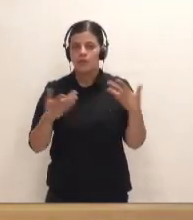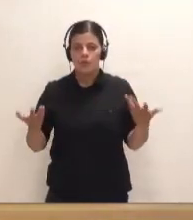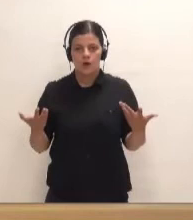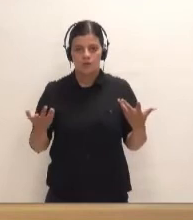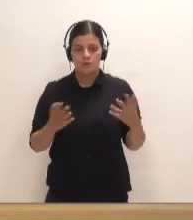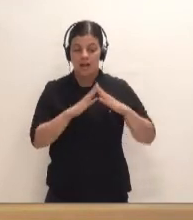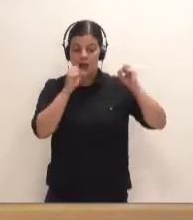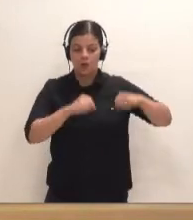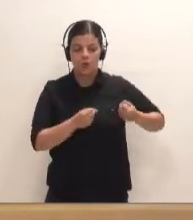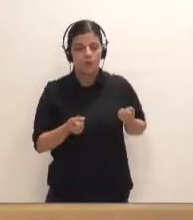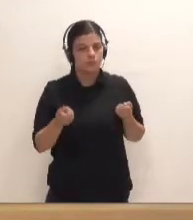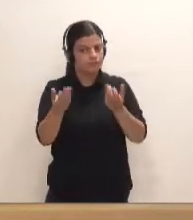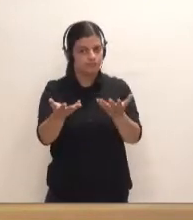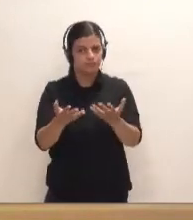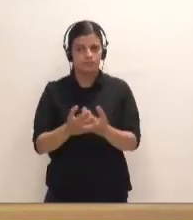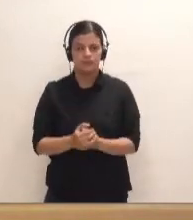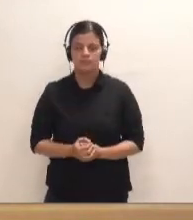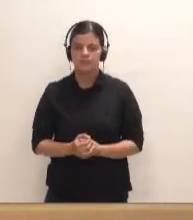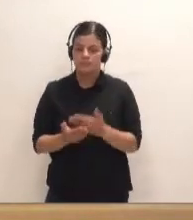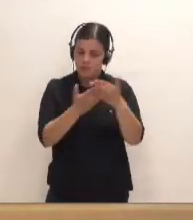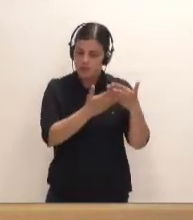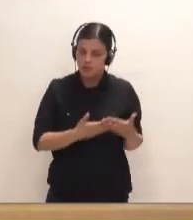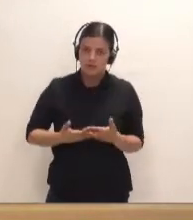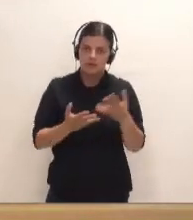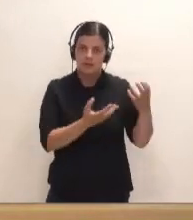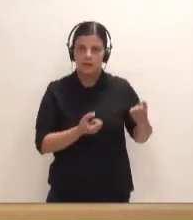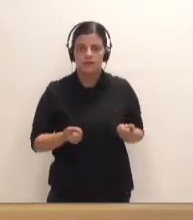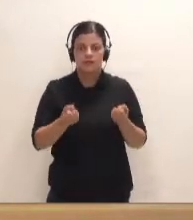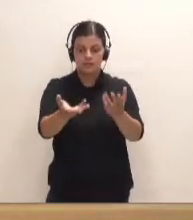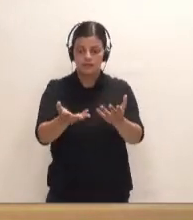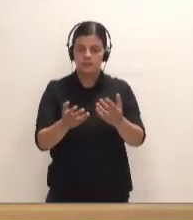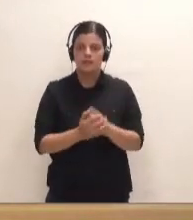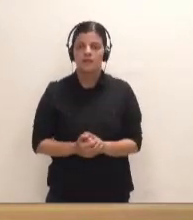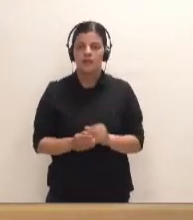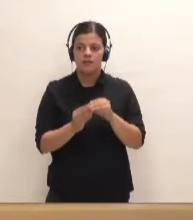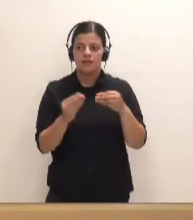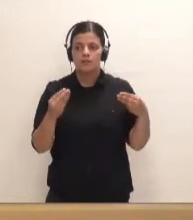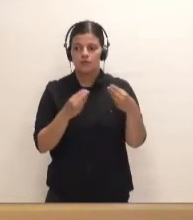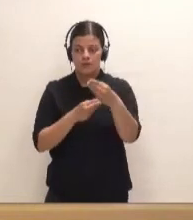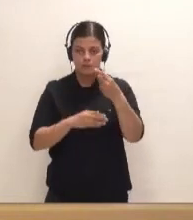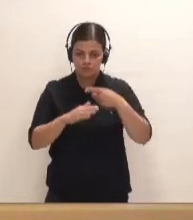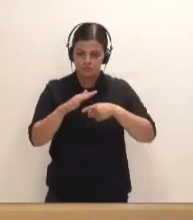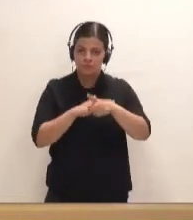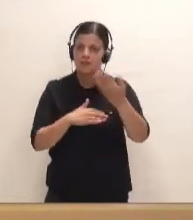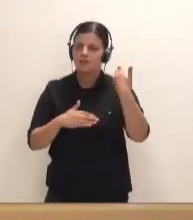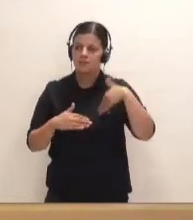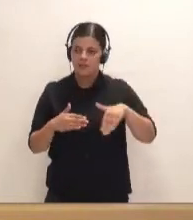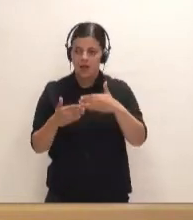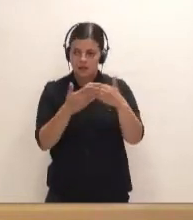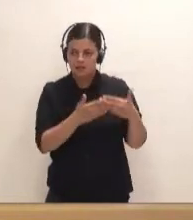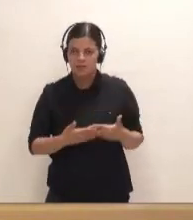este acuerdo, este estudio. Cuando se avance en el documento, cuando tengamos ya un estudio